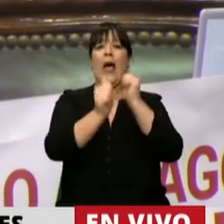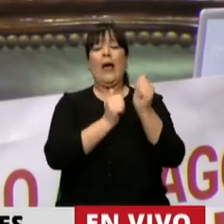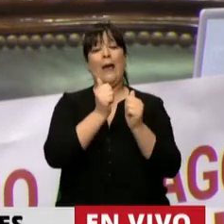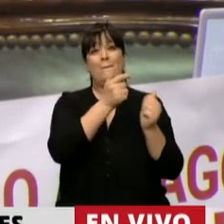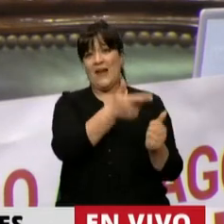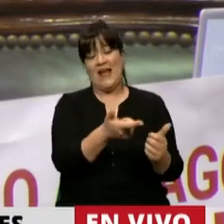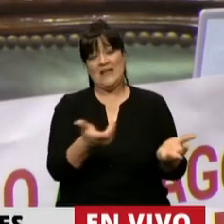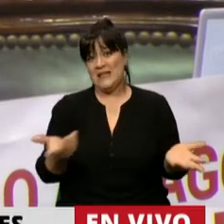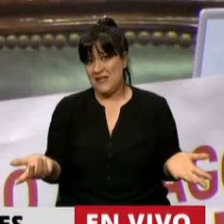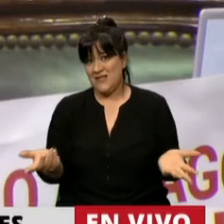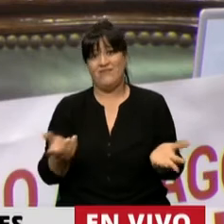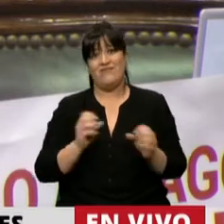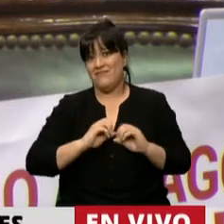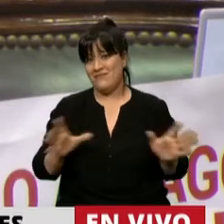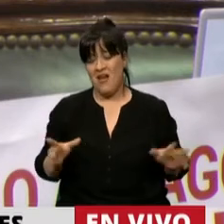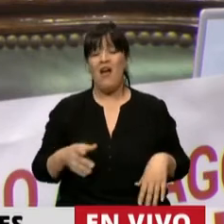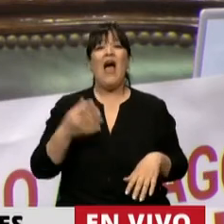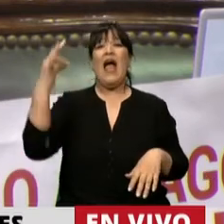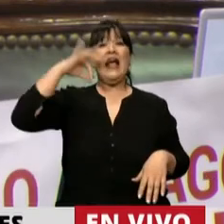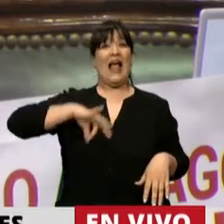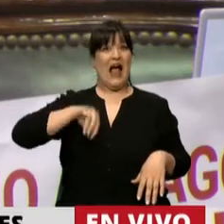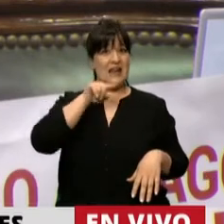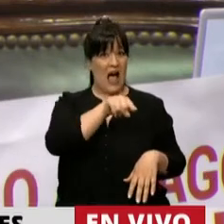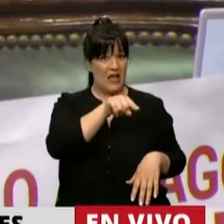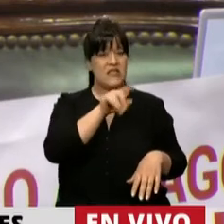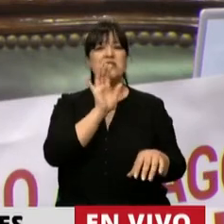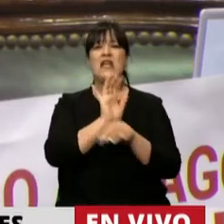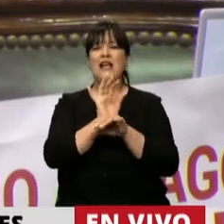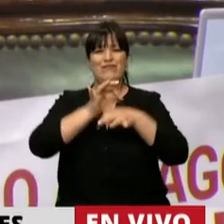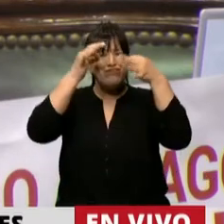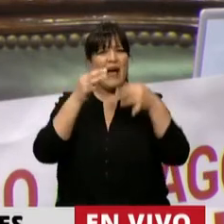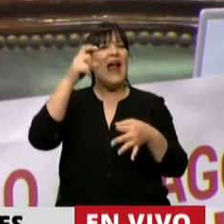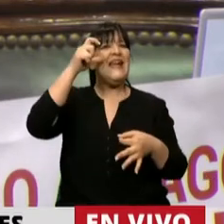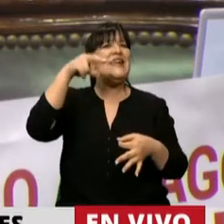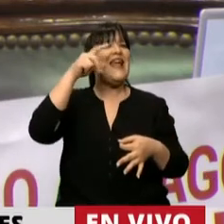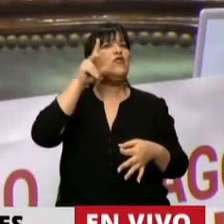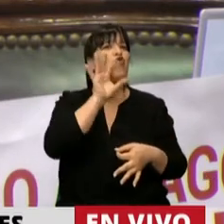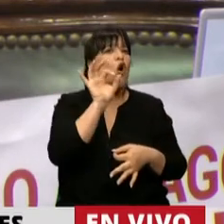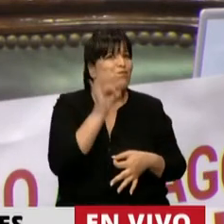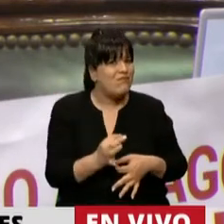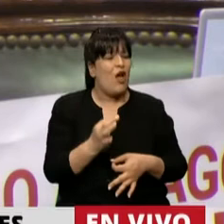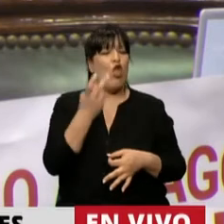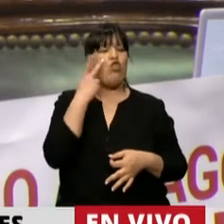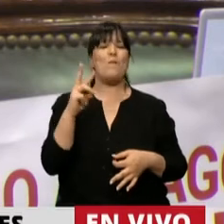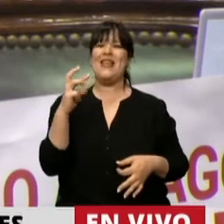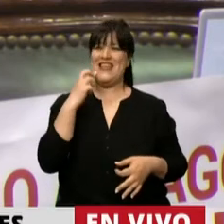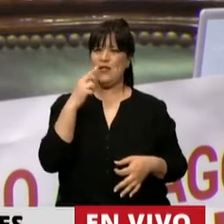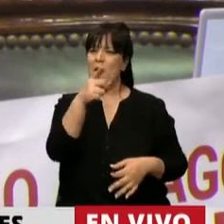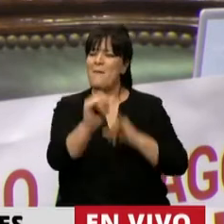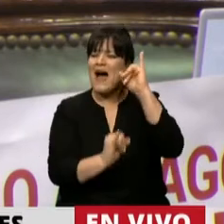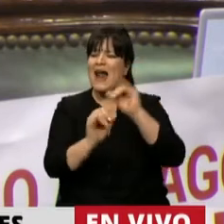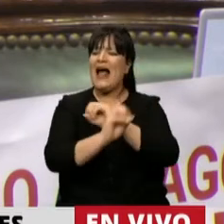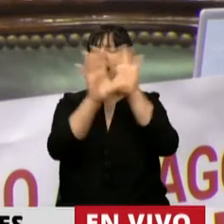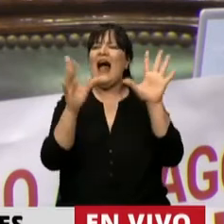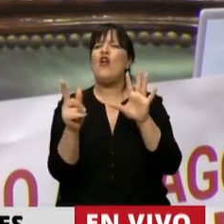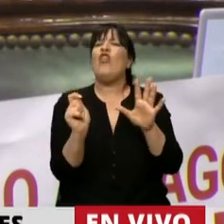la salud de las personas en todo el mundo, las ganancias que tuvieron como beneficios netos en el 2019, para que usted se ilustre de quién